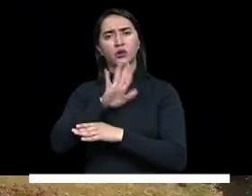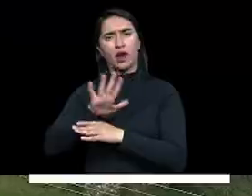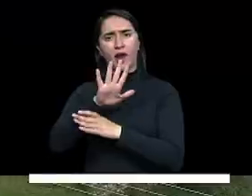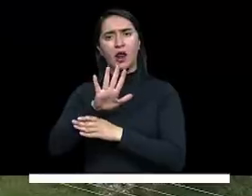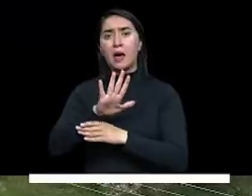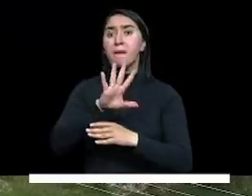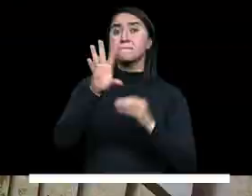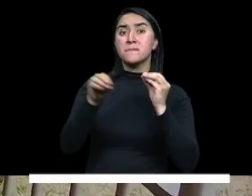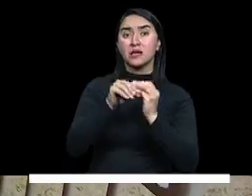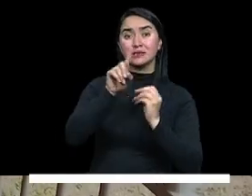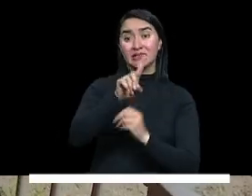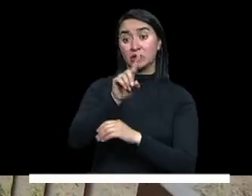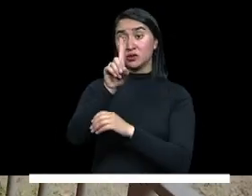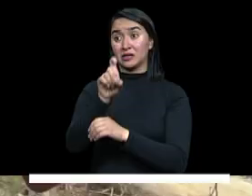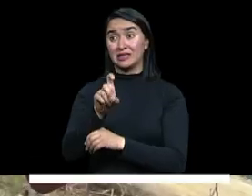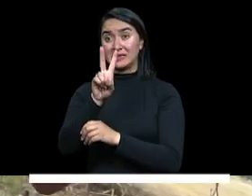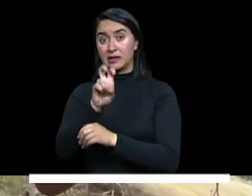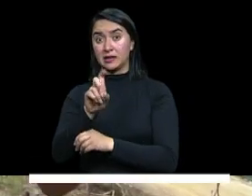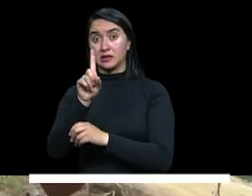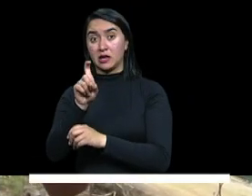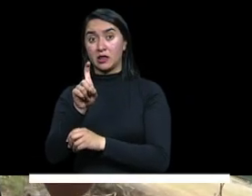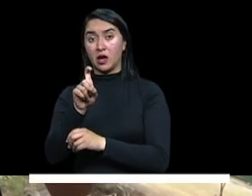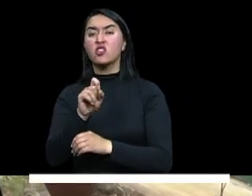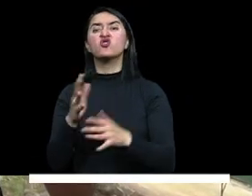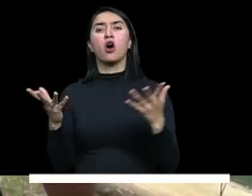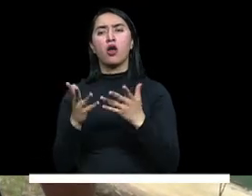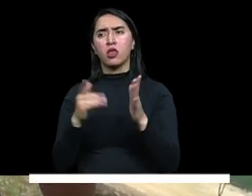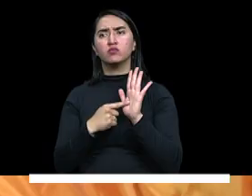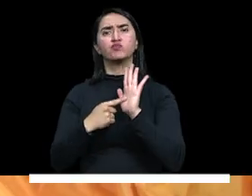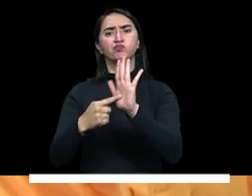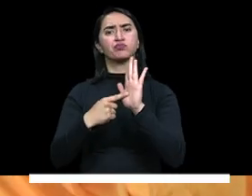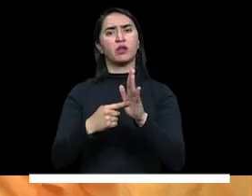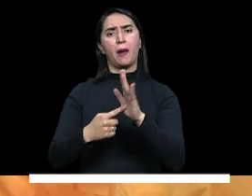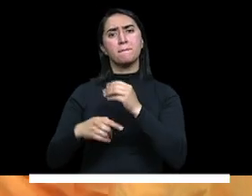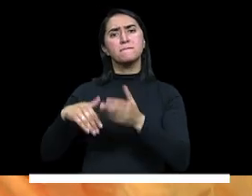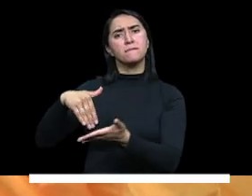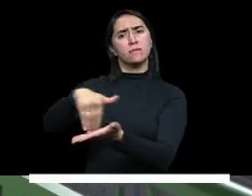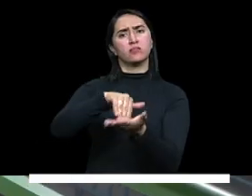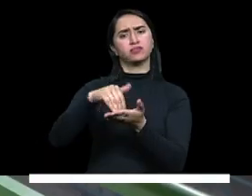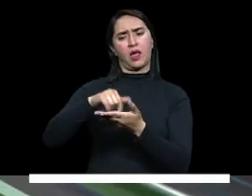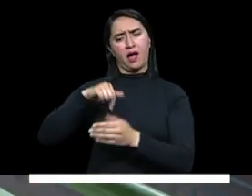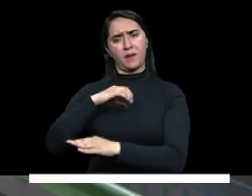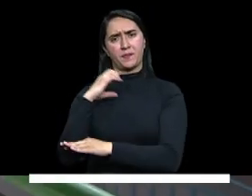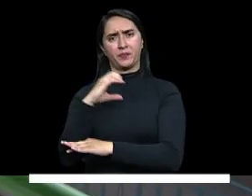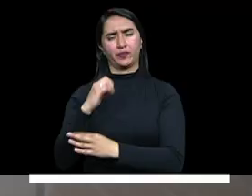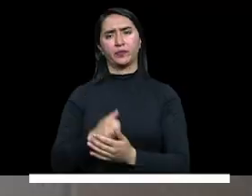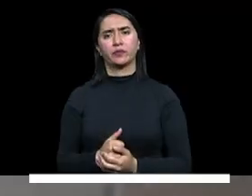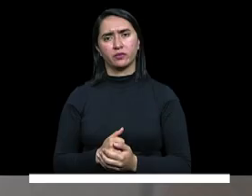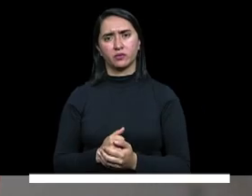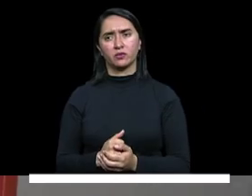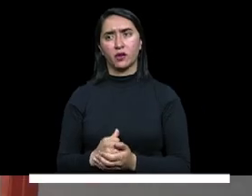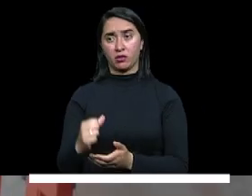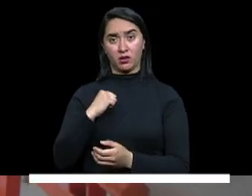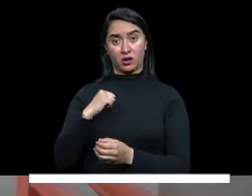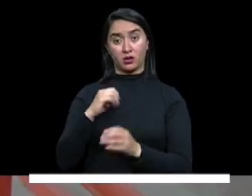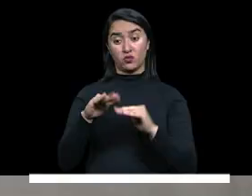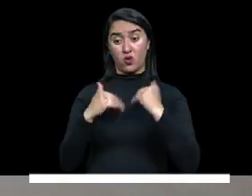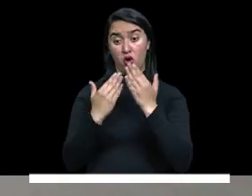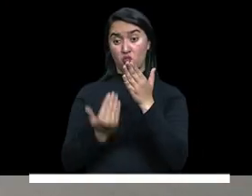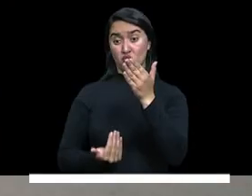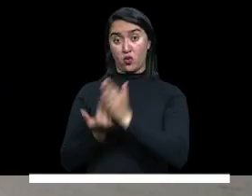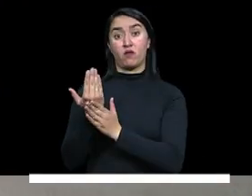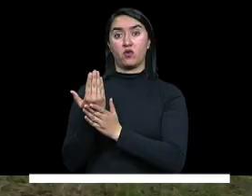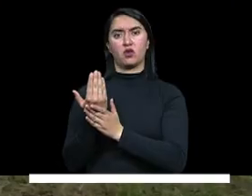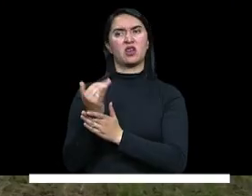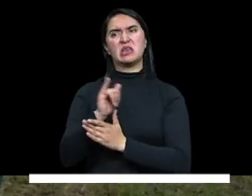mejoramientos de sedes rurales, atendiendo ya llegando a las poblaciones más vulnerables de nuestro país. Porque tener un colegio nuevo es